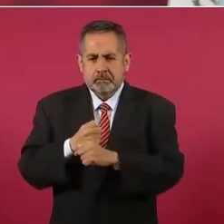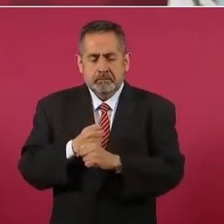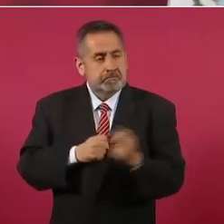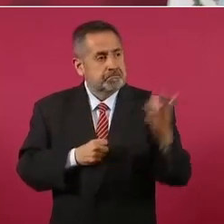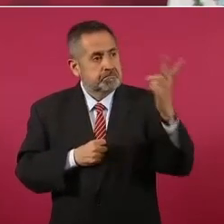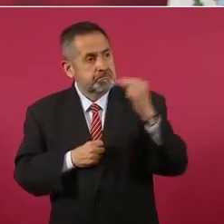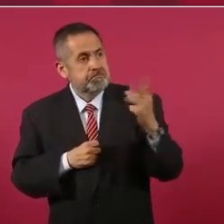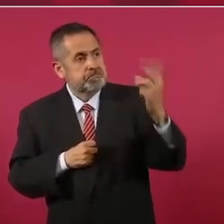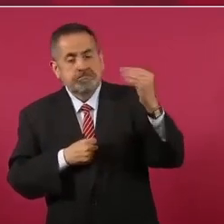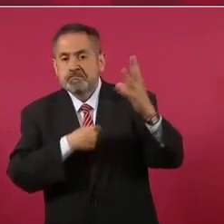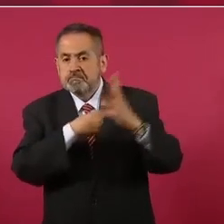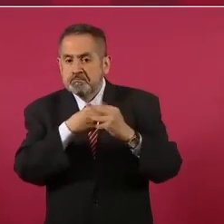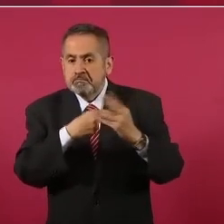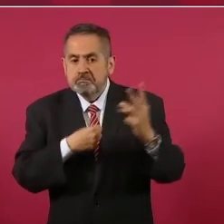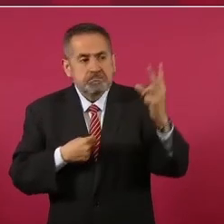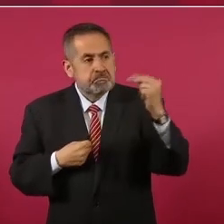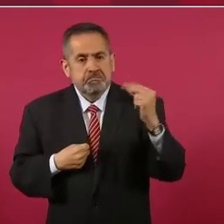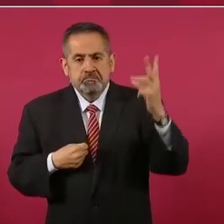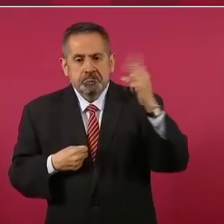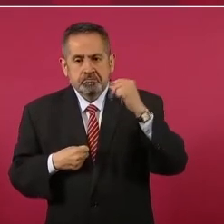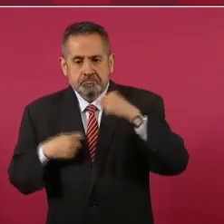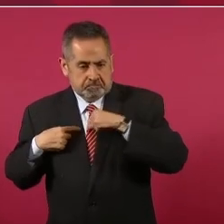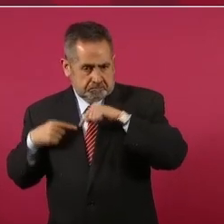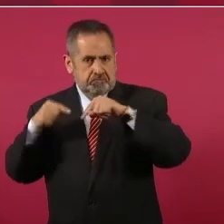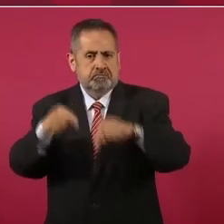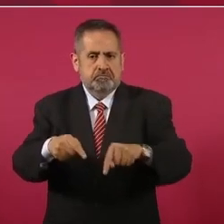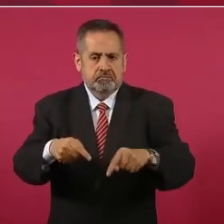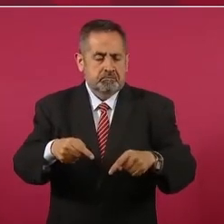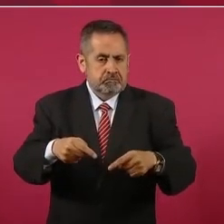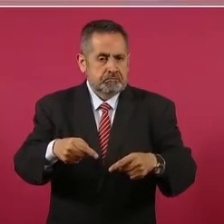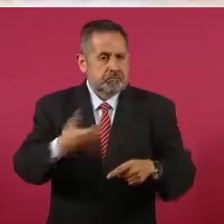llegar al Zócalo.